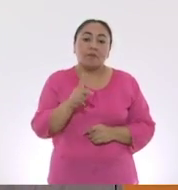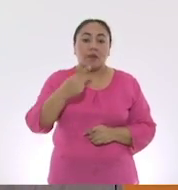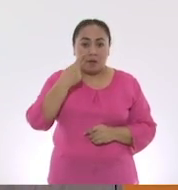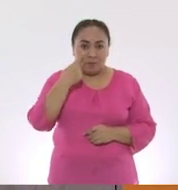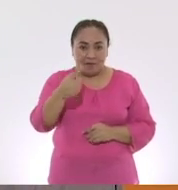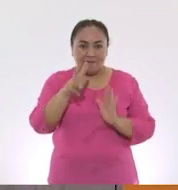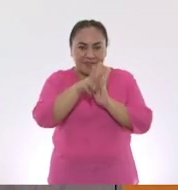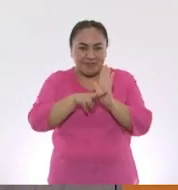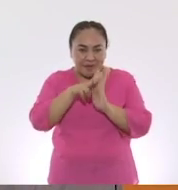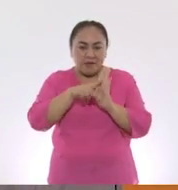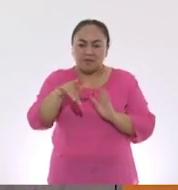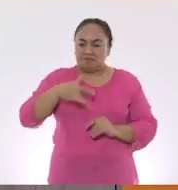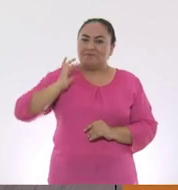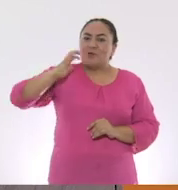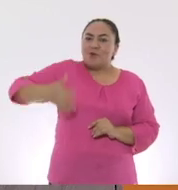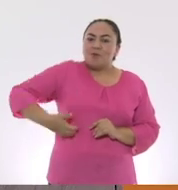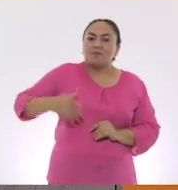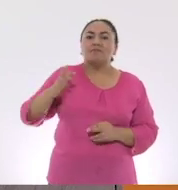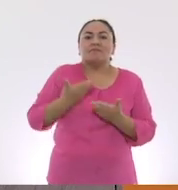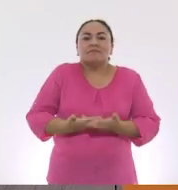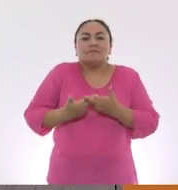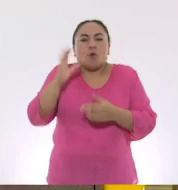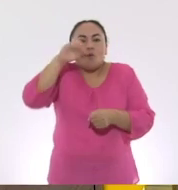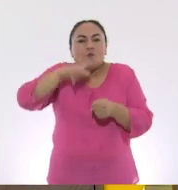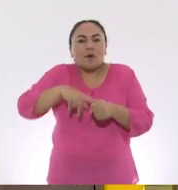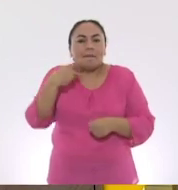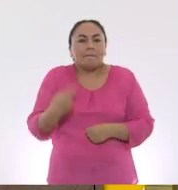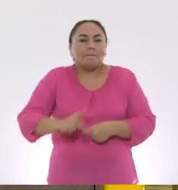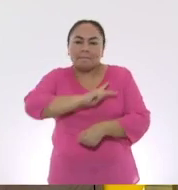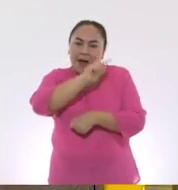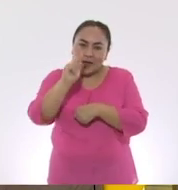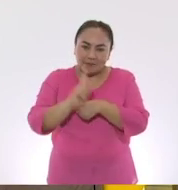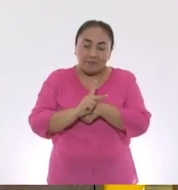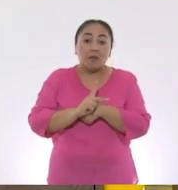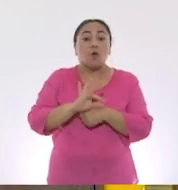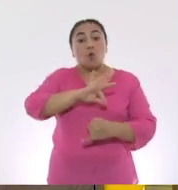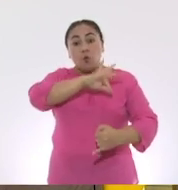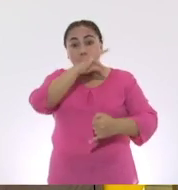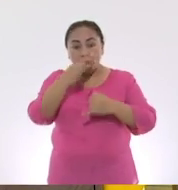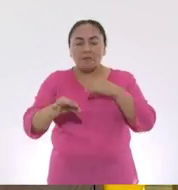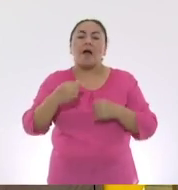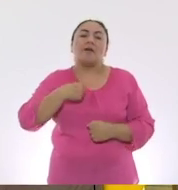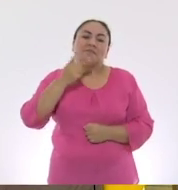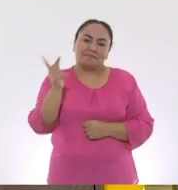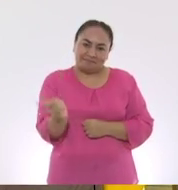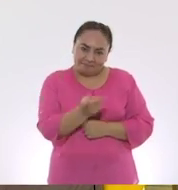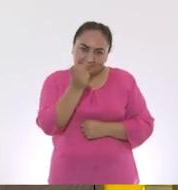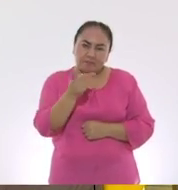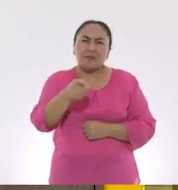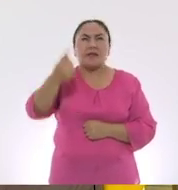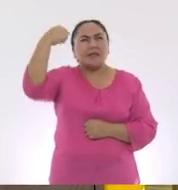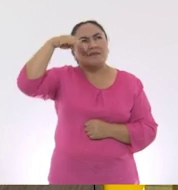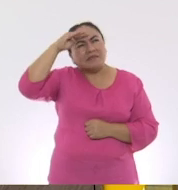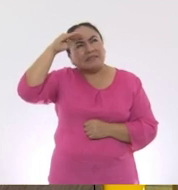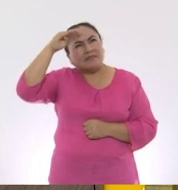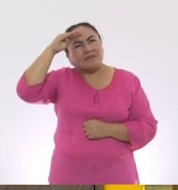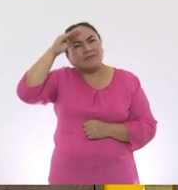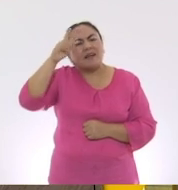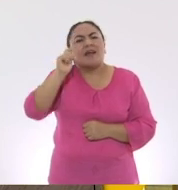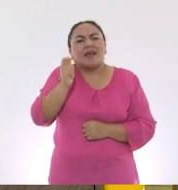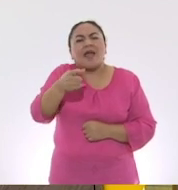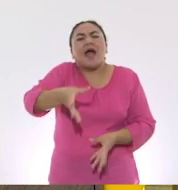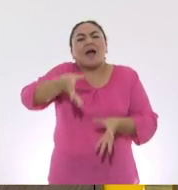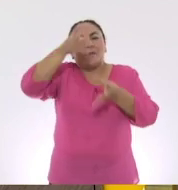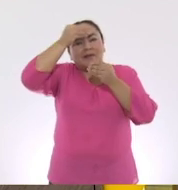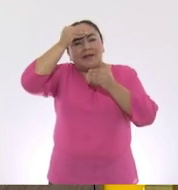siéntete orgulloso de la riqueza cultural de tu país. Al final, te haremos preguntas para que pienses un poco más sobre lo que